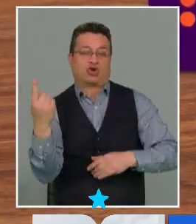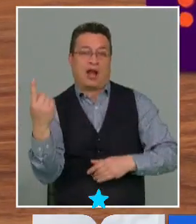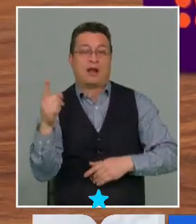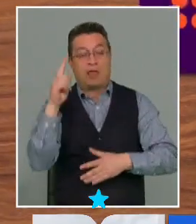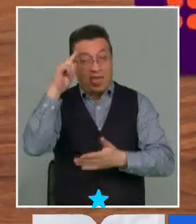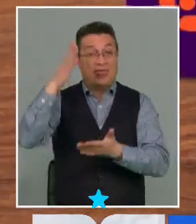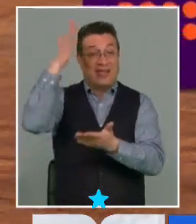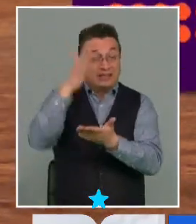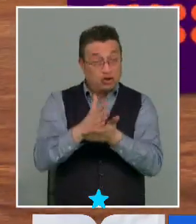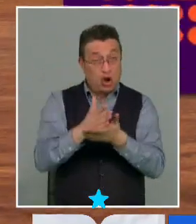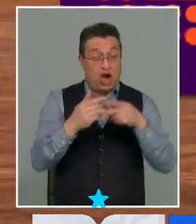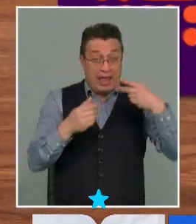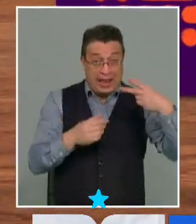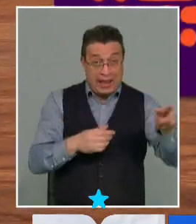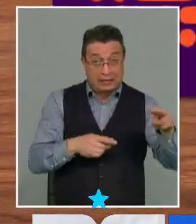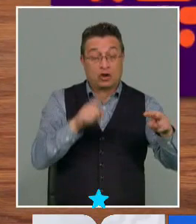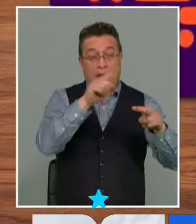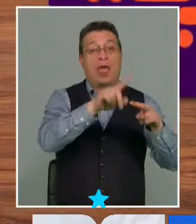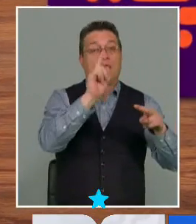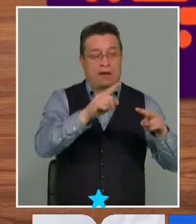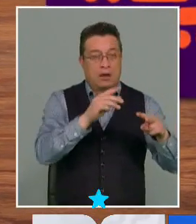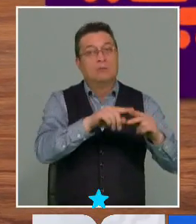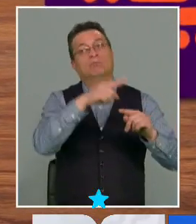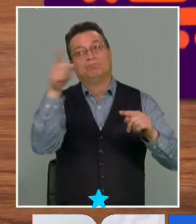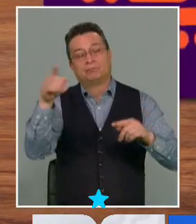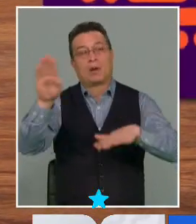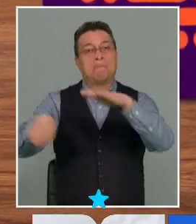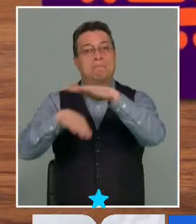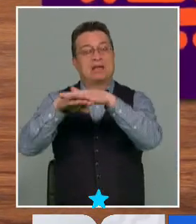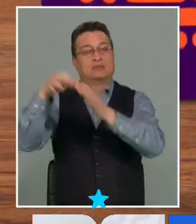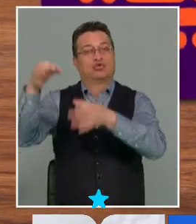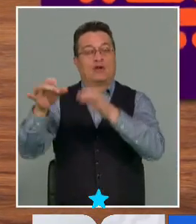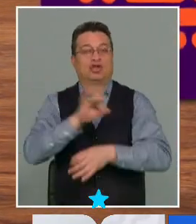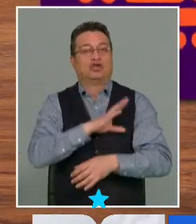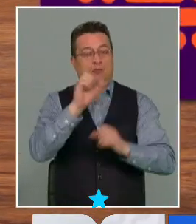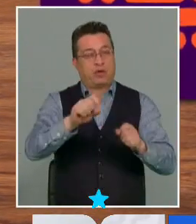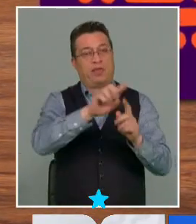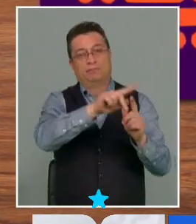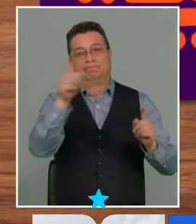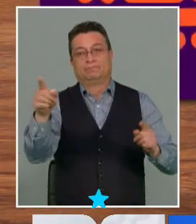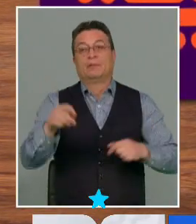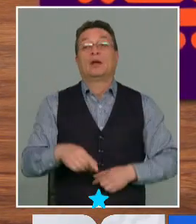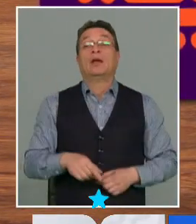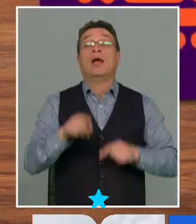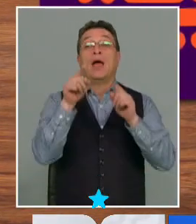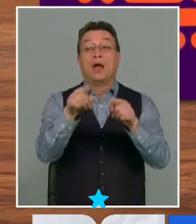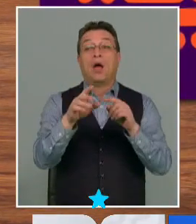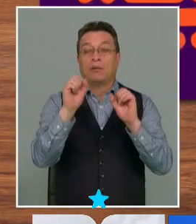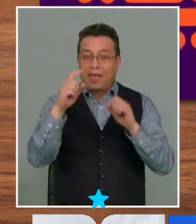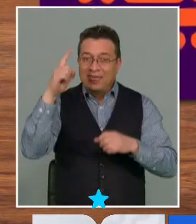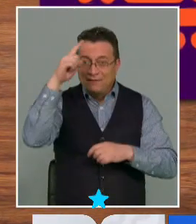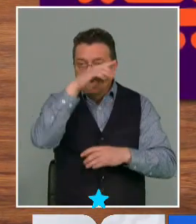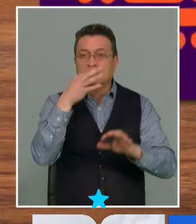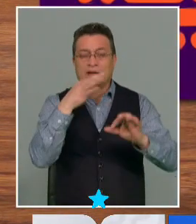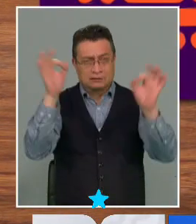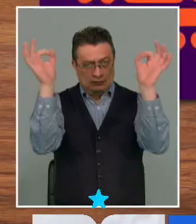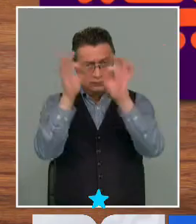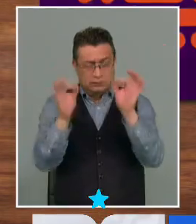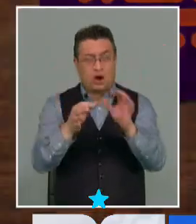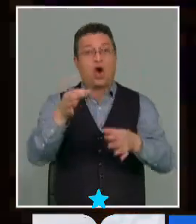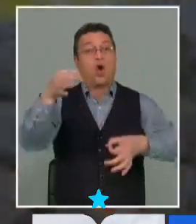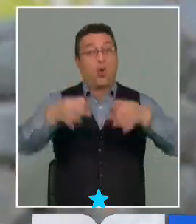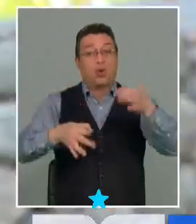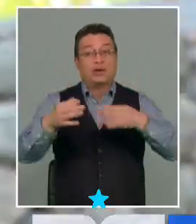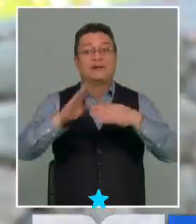Sus decisiones, sin embargo, serán impugnables al máximo tribunal del país. Cuesta en Chile hacer entender que son justicias